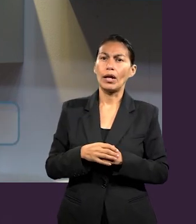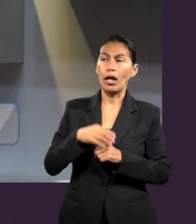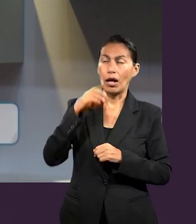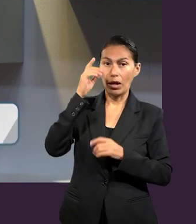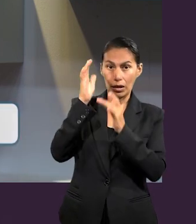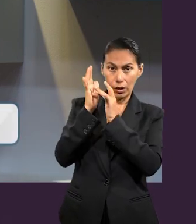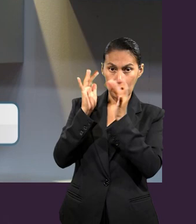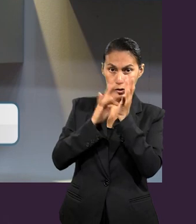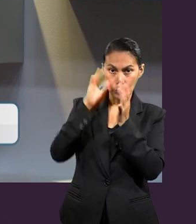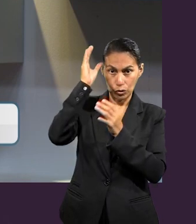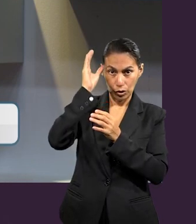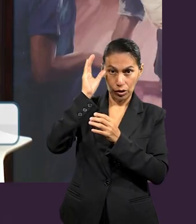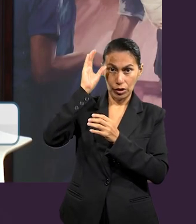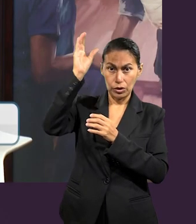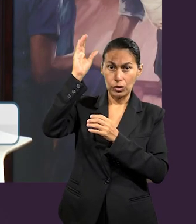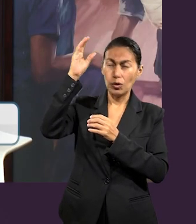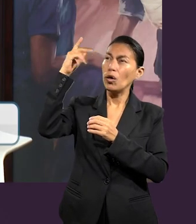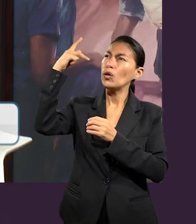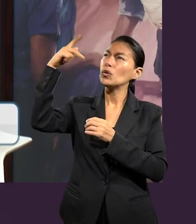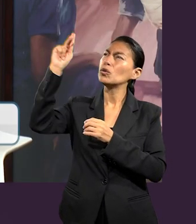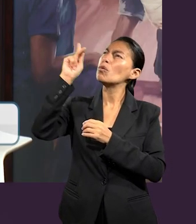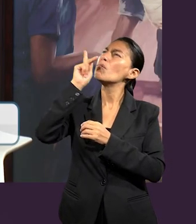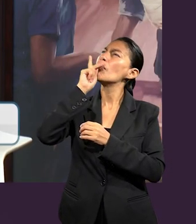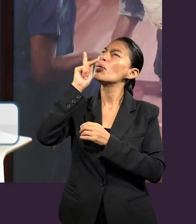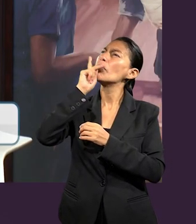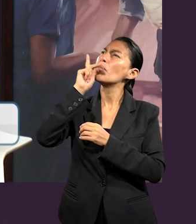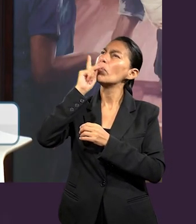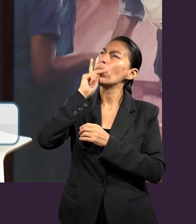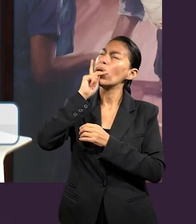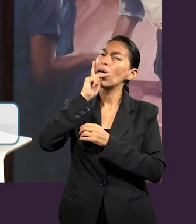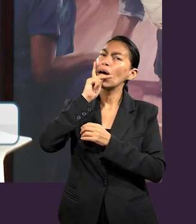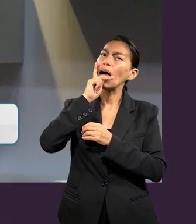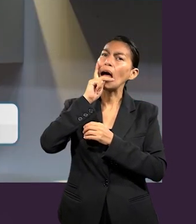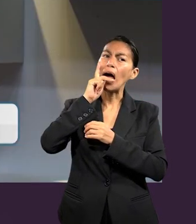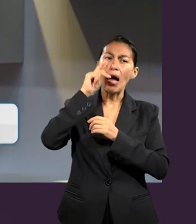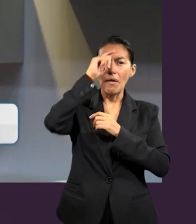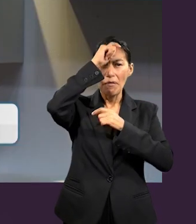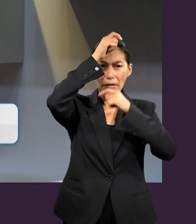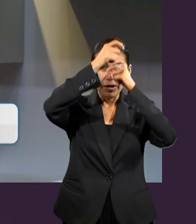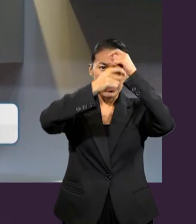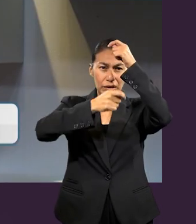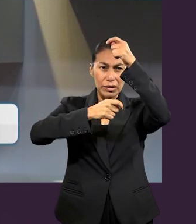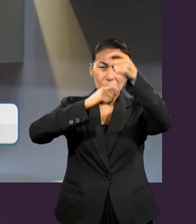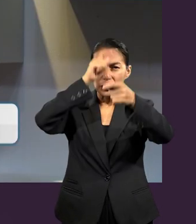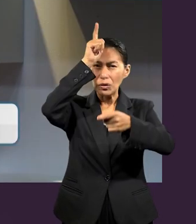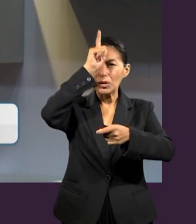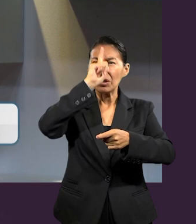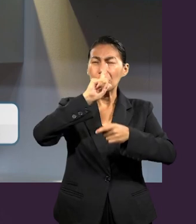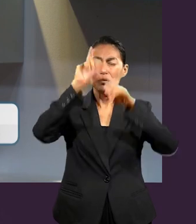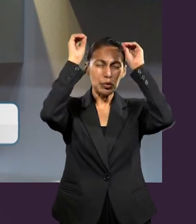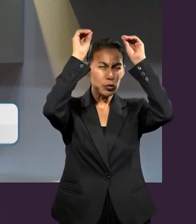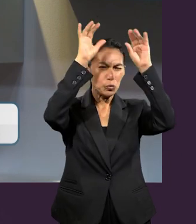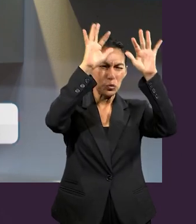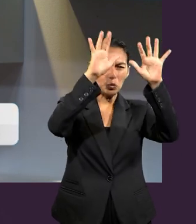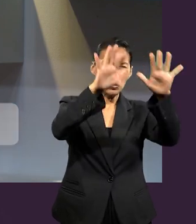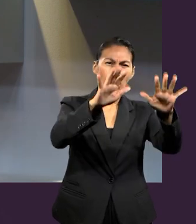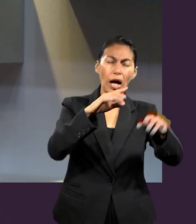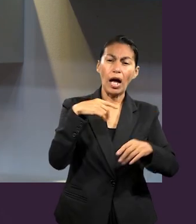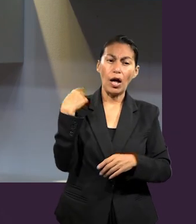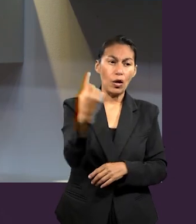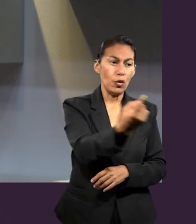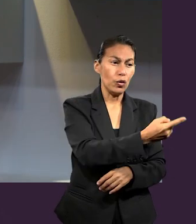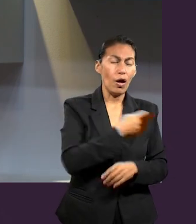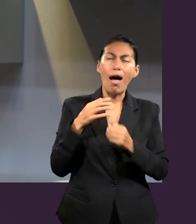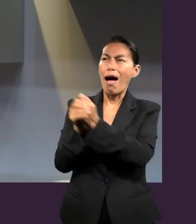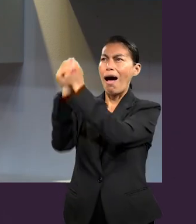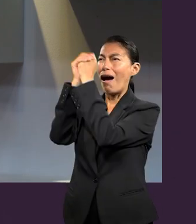el Dios y Padre de nuestro Señor Jesucristo, que en Cristo nos bendijo con toda bendición espiritual